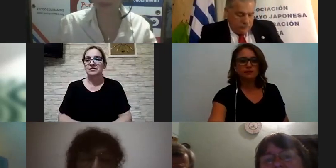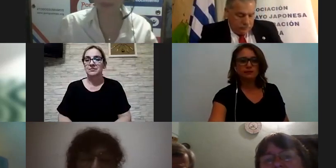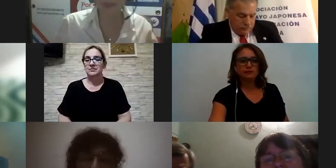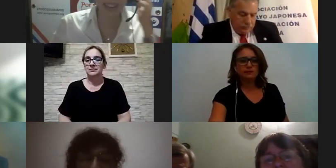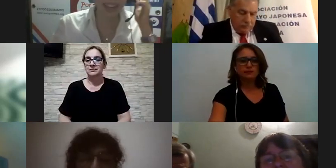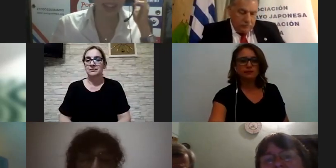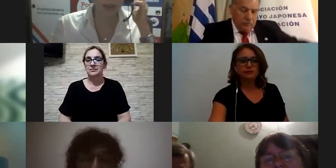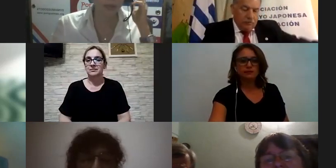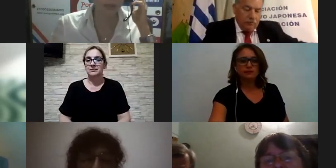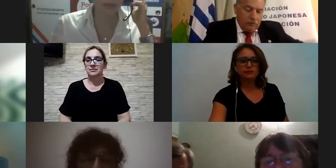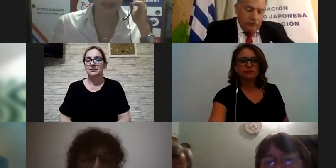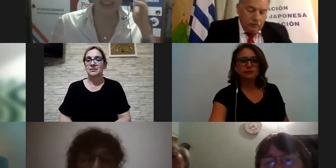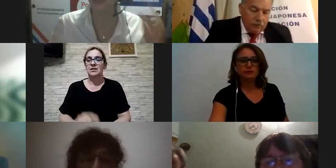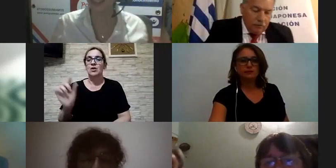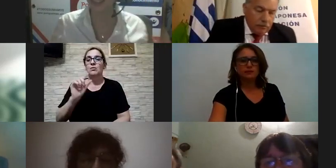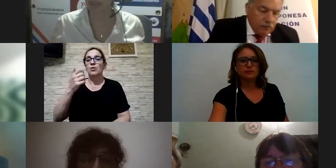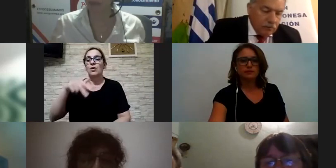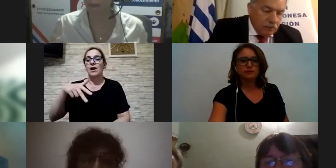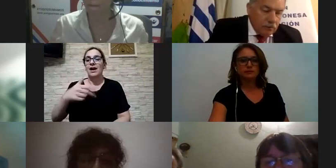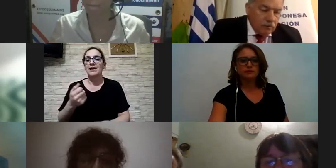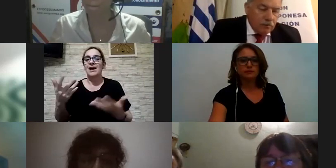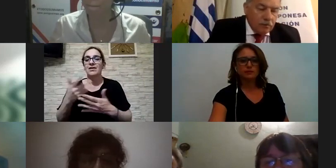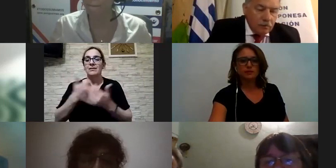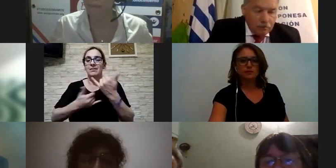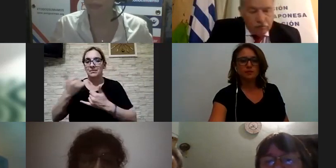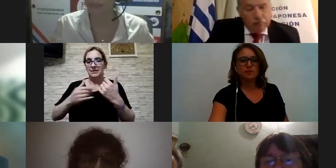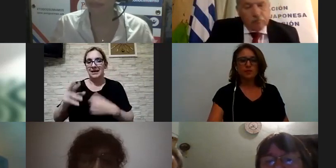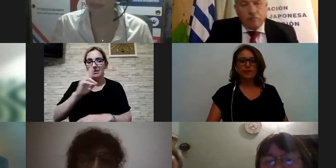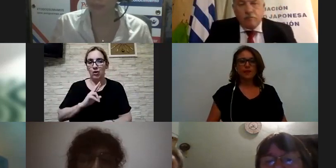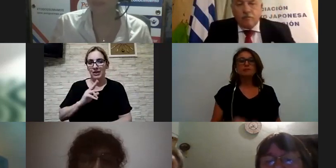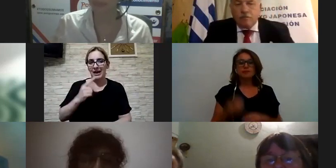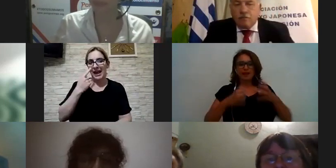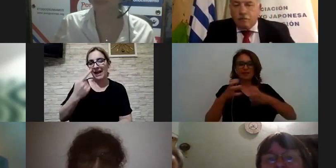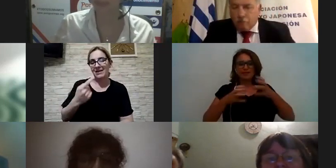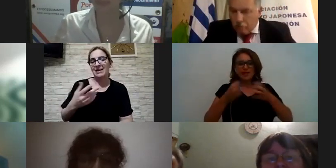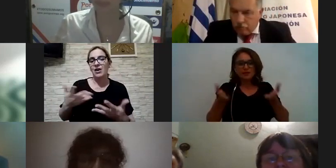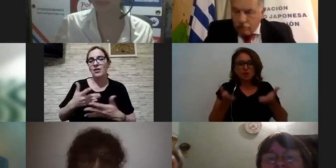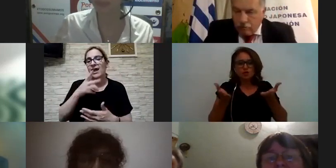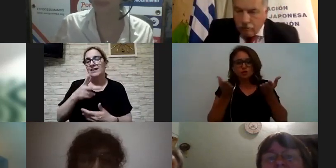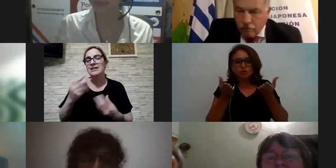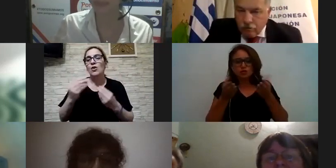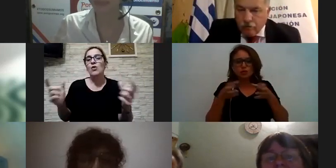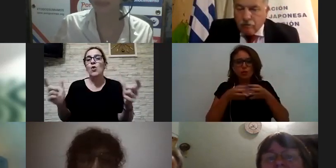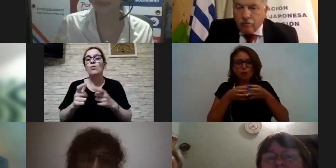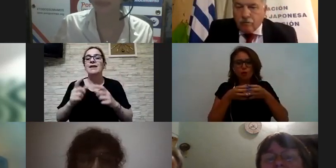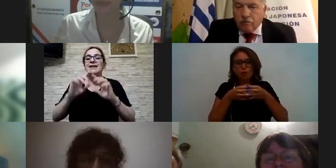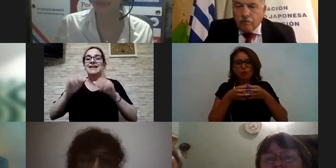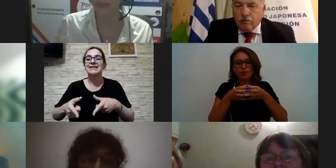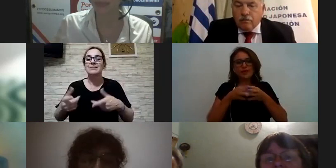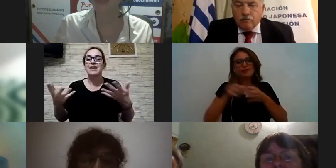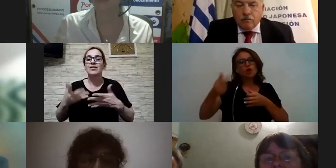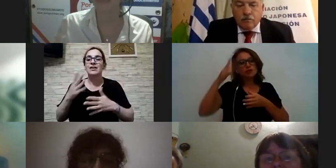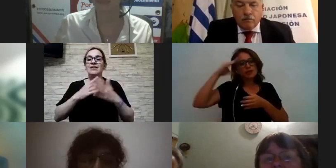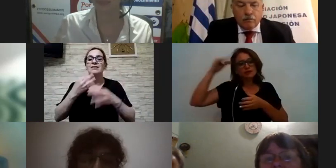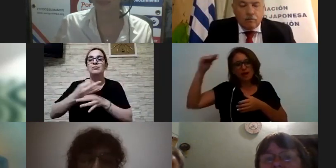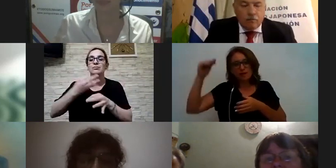bueno eso un poco Ana lo mencionaba y quiero que el punto de vista de desarrollo educativo basado en comunidad también creo que ha sido otra de las capacitaciones